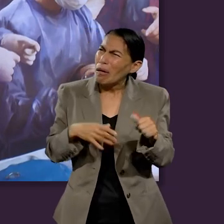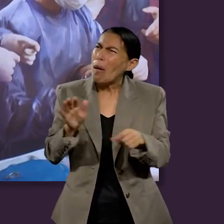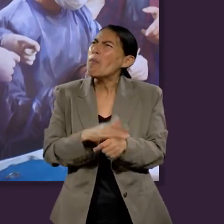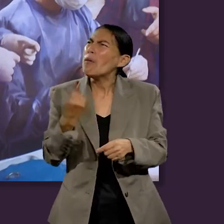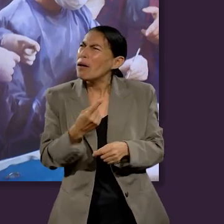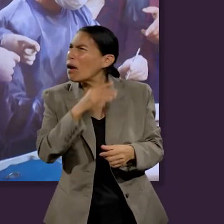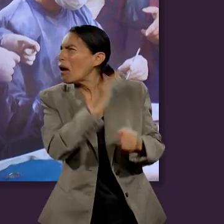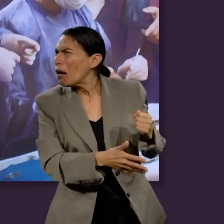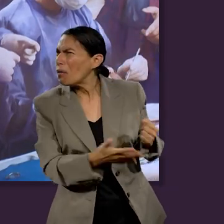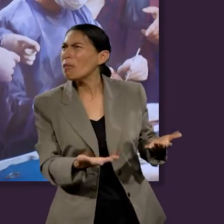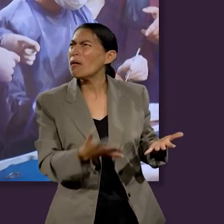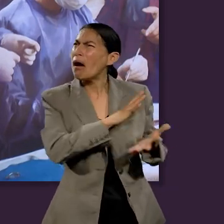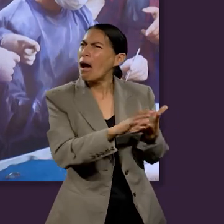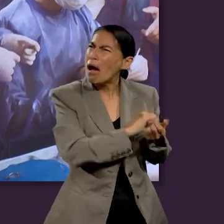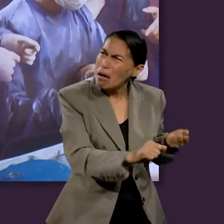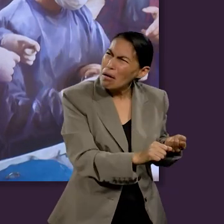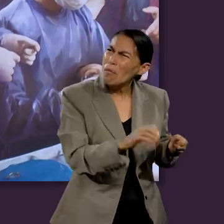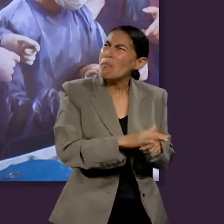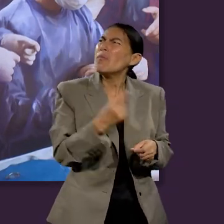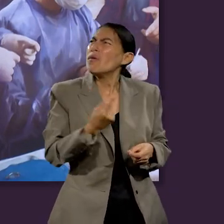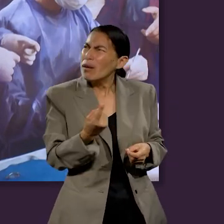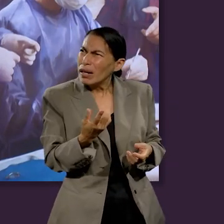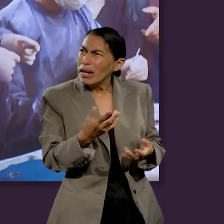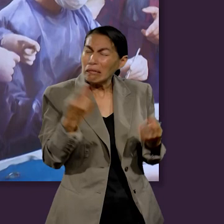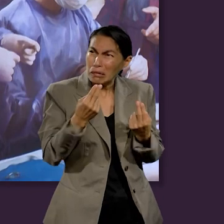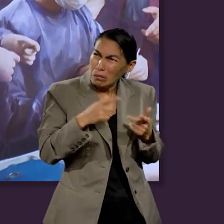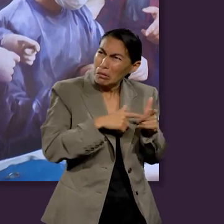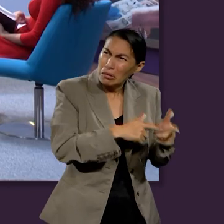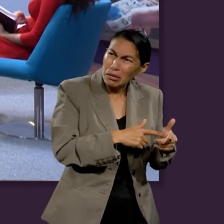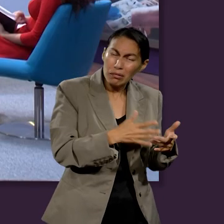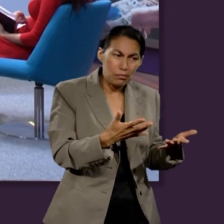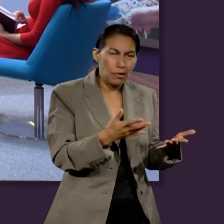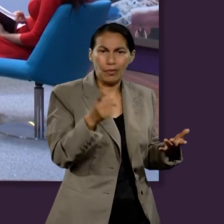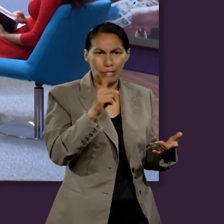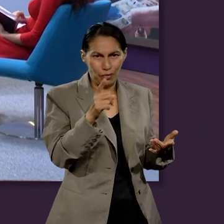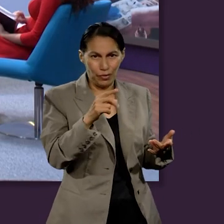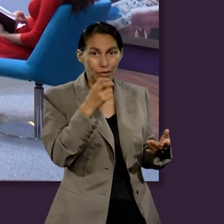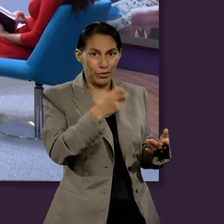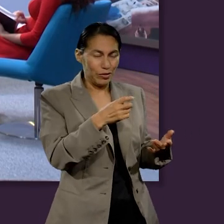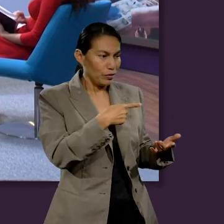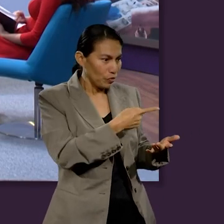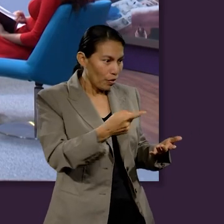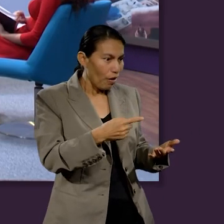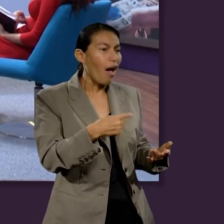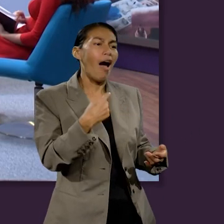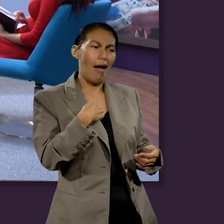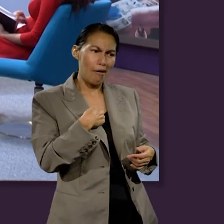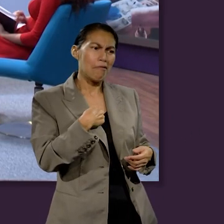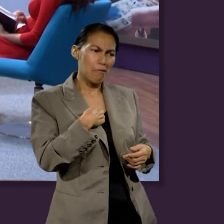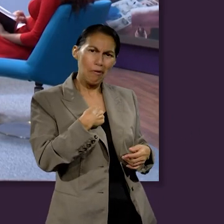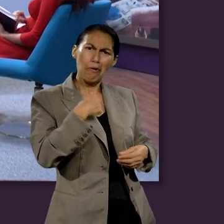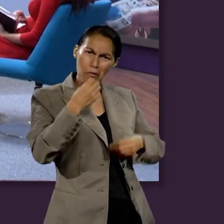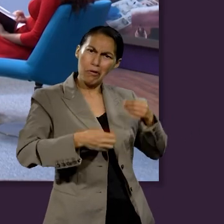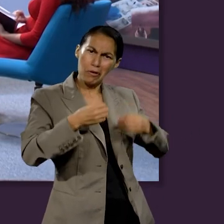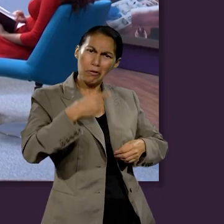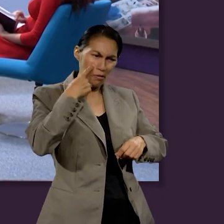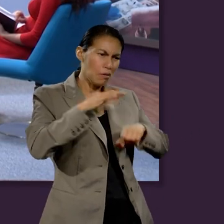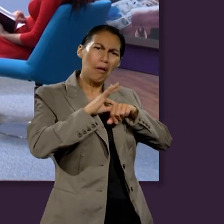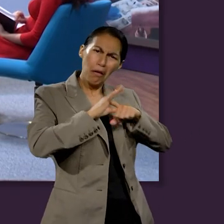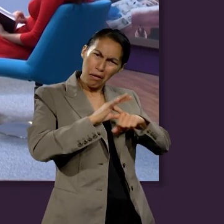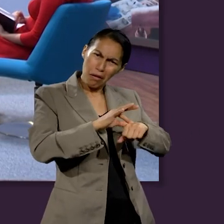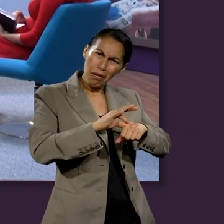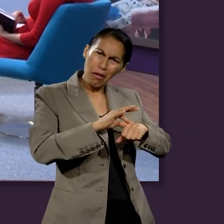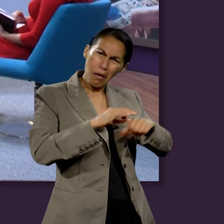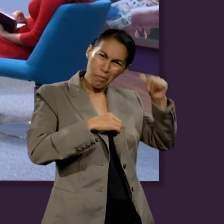¿por qué terminó el pecado? ¿Era necesario acabar con esto? Se pueda volver entonces al milenio, a este momento en el juicio y decir,